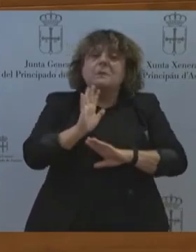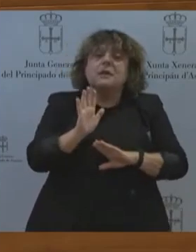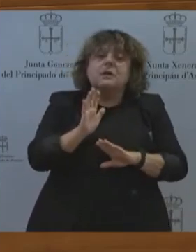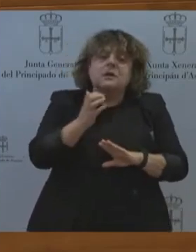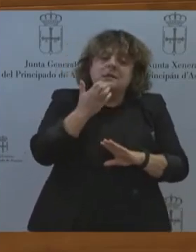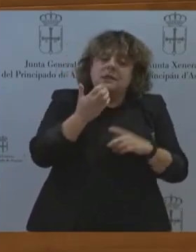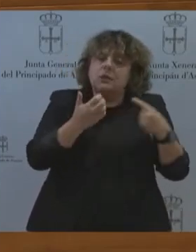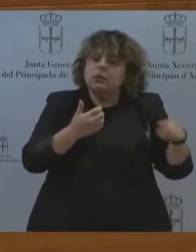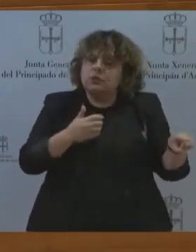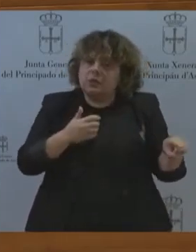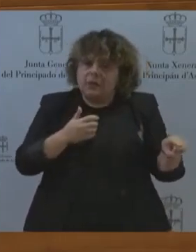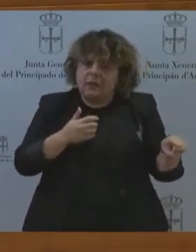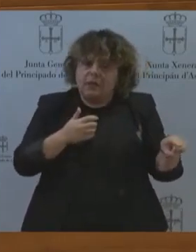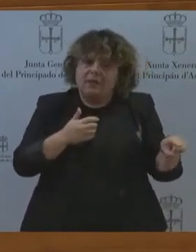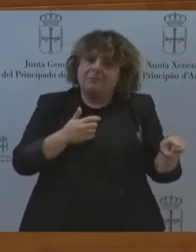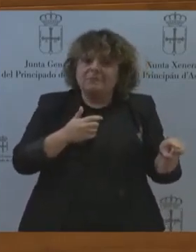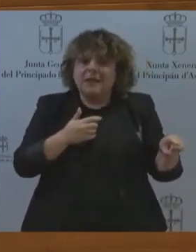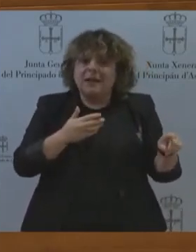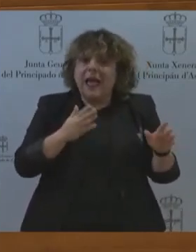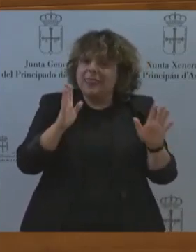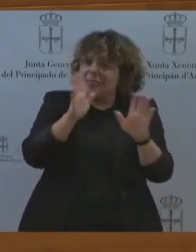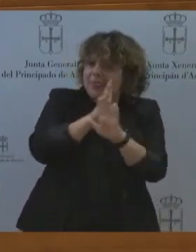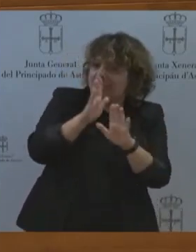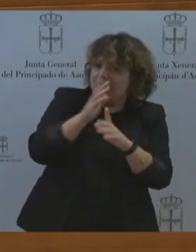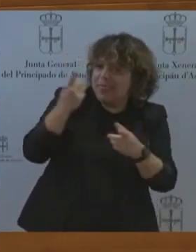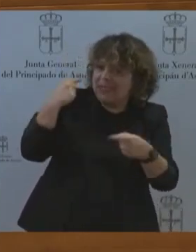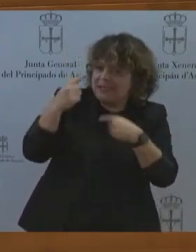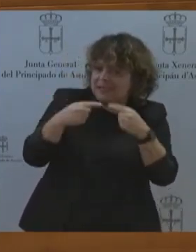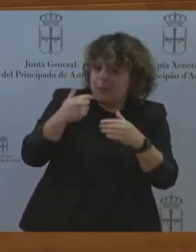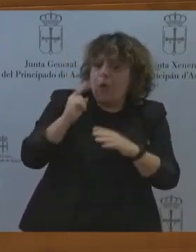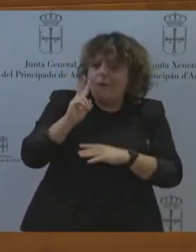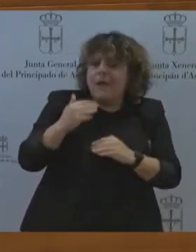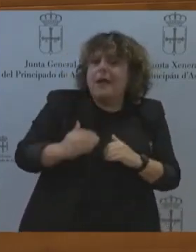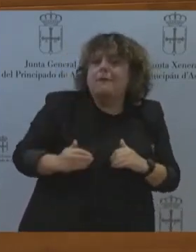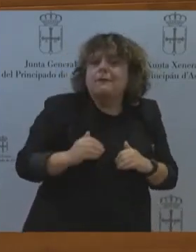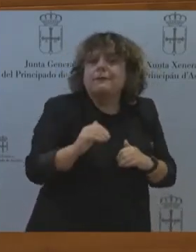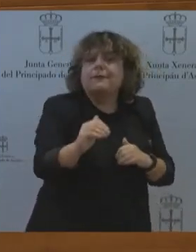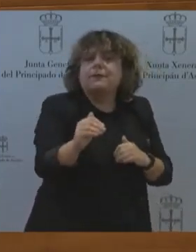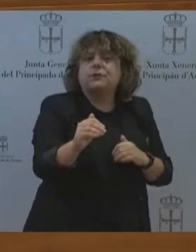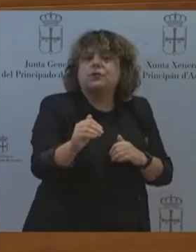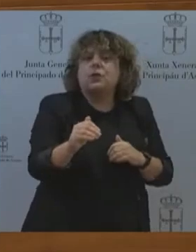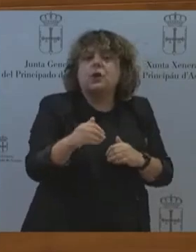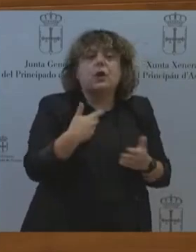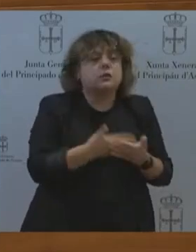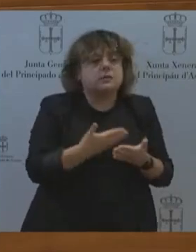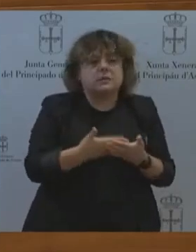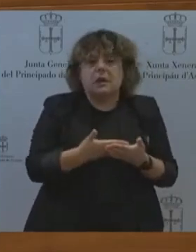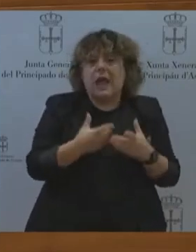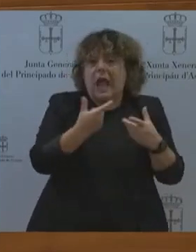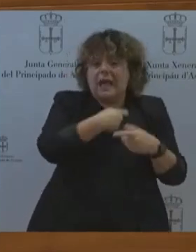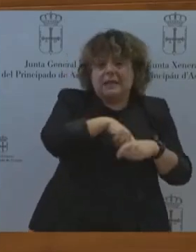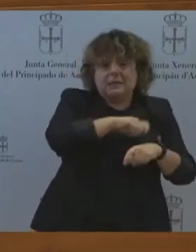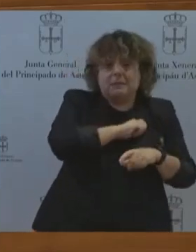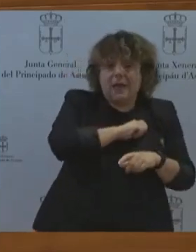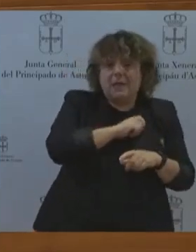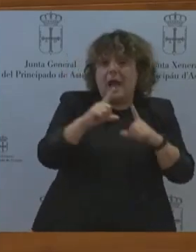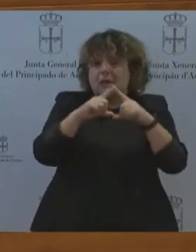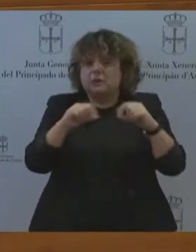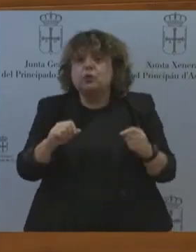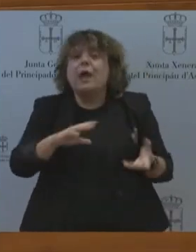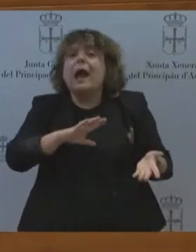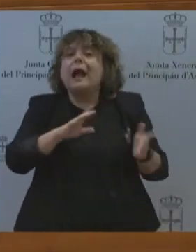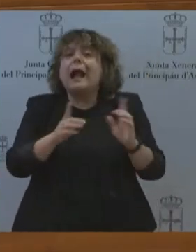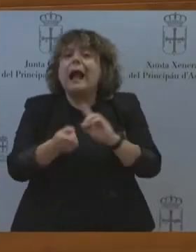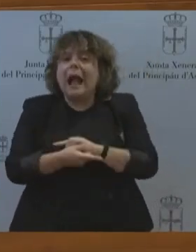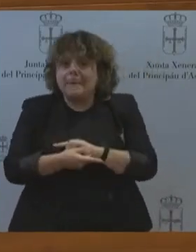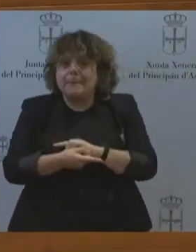las luces largas, constatará que Asturias y España están cambiando. Ya sé que usted quiere que todo siga igual, pero esta